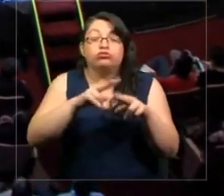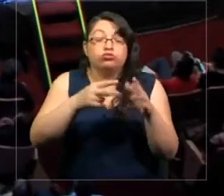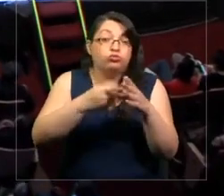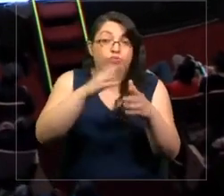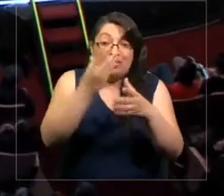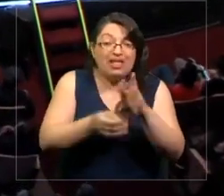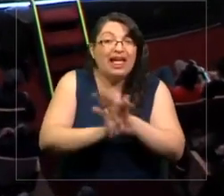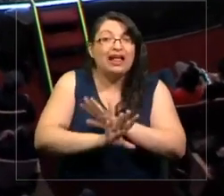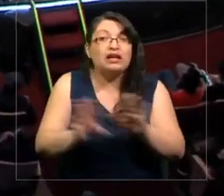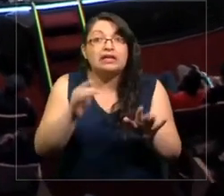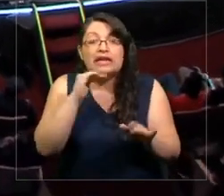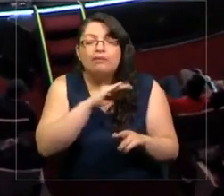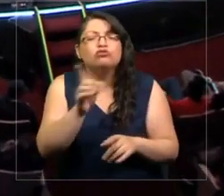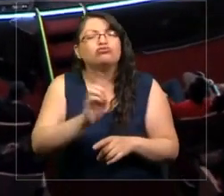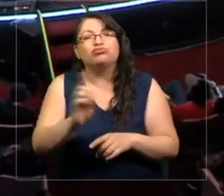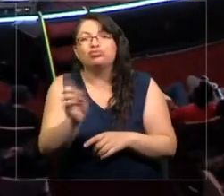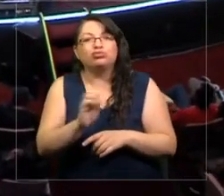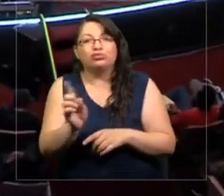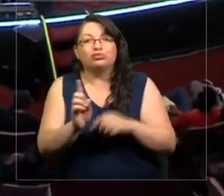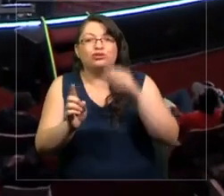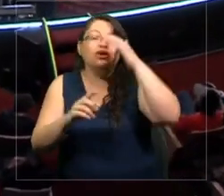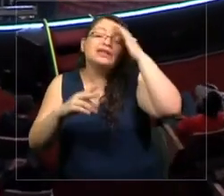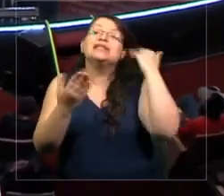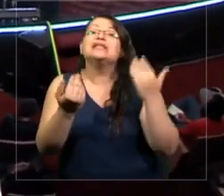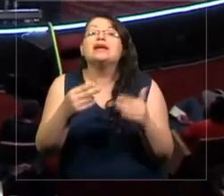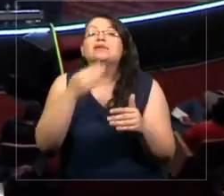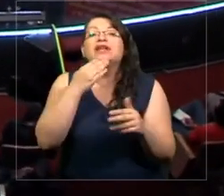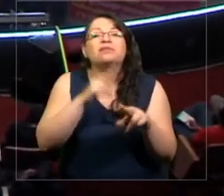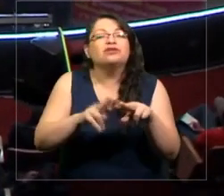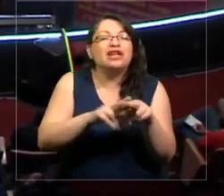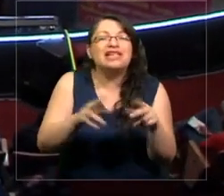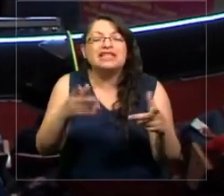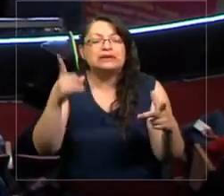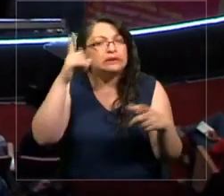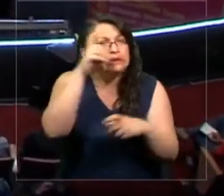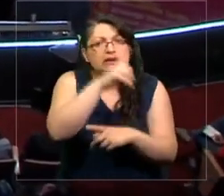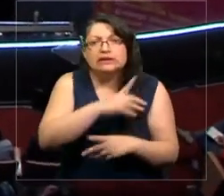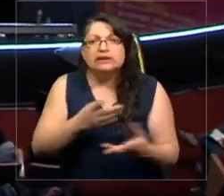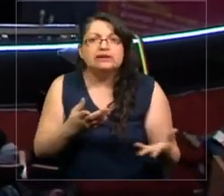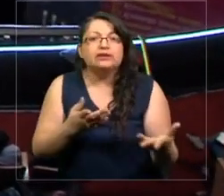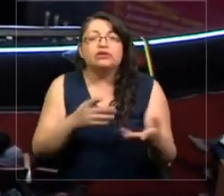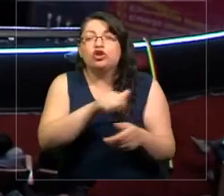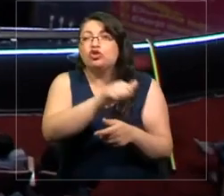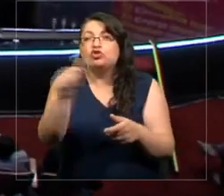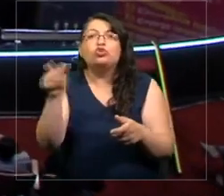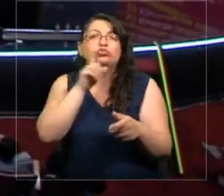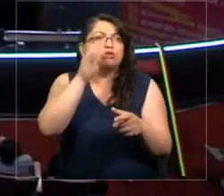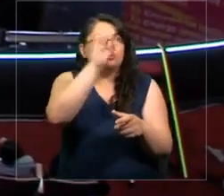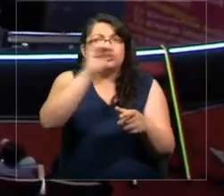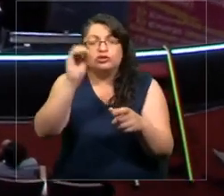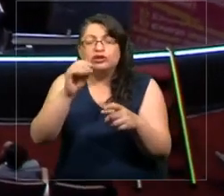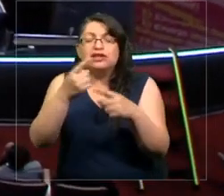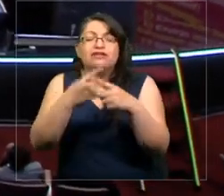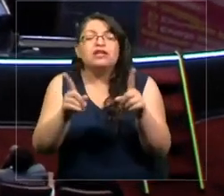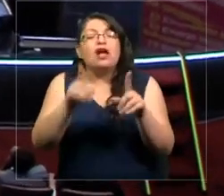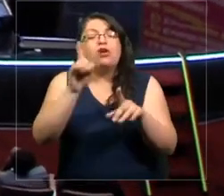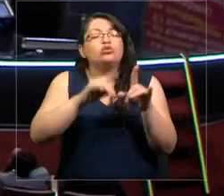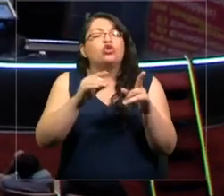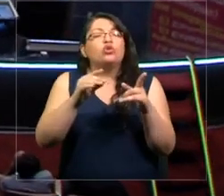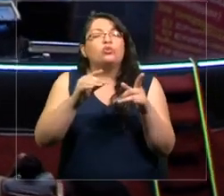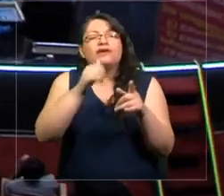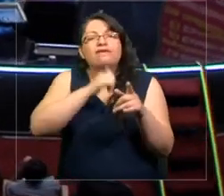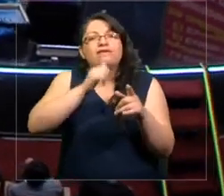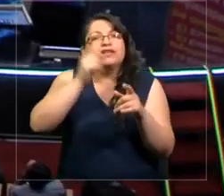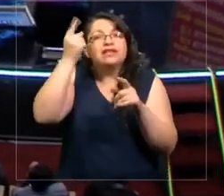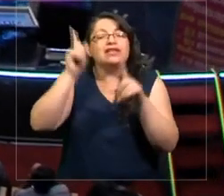y que van a necesitar soluciones complejas. Vamos a necesitar personas con distintas miradas. Todos tenemos puntos ciegos, pero a medida que tenemos más miradas,